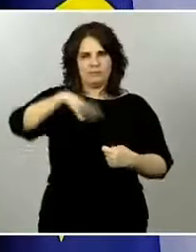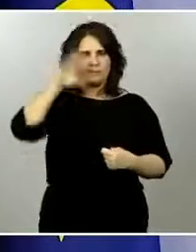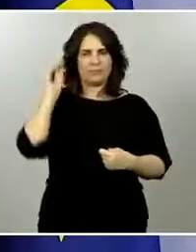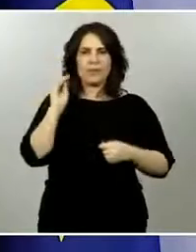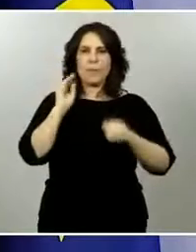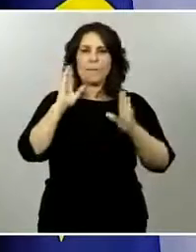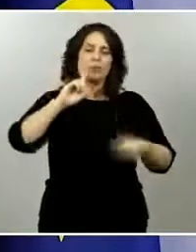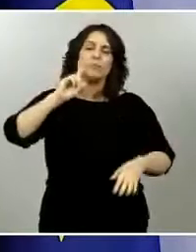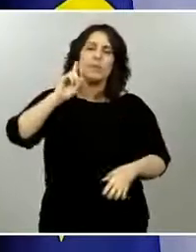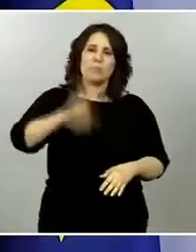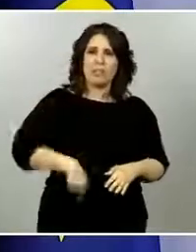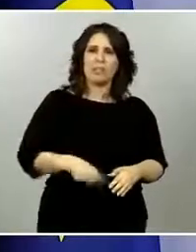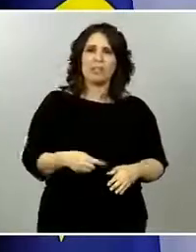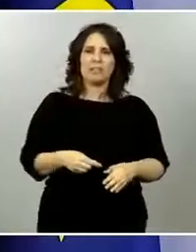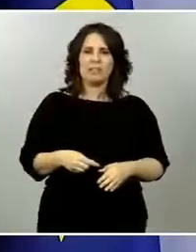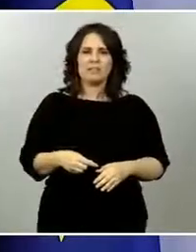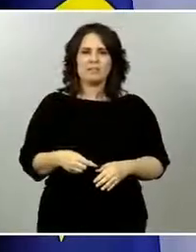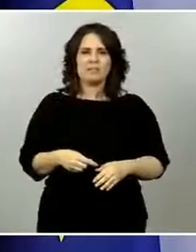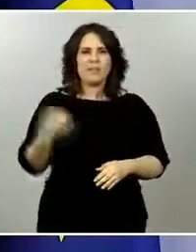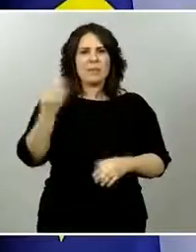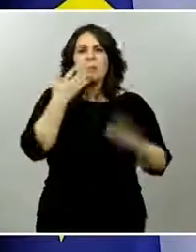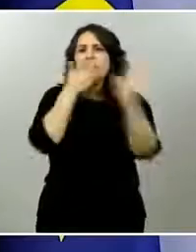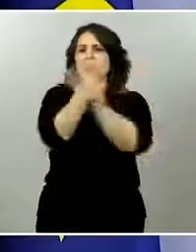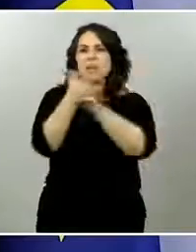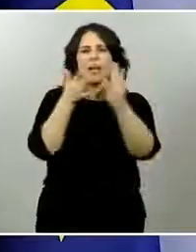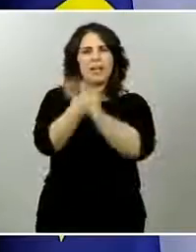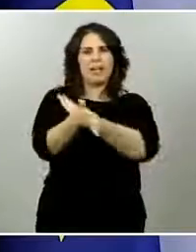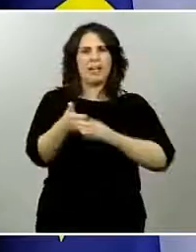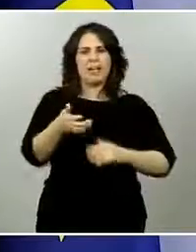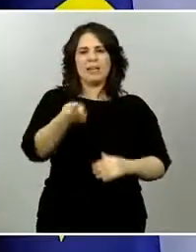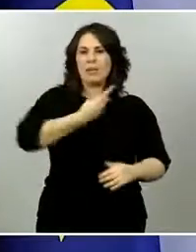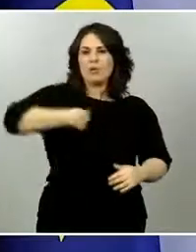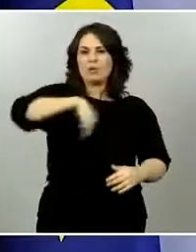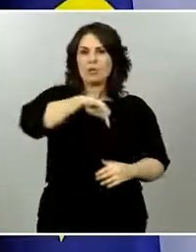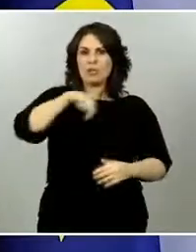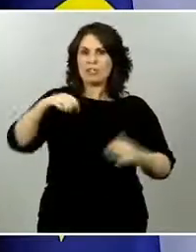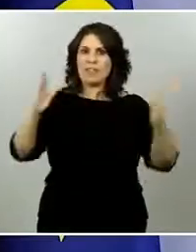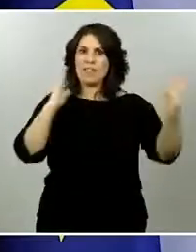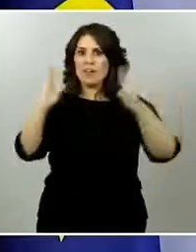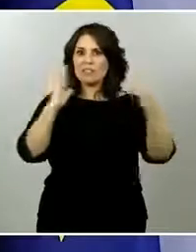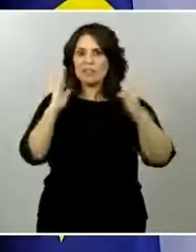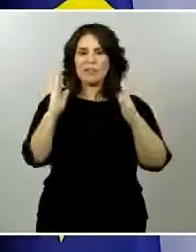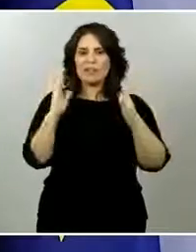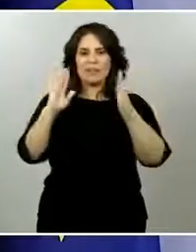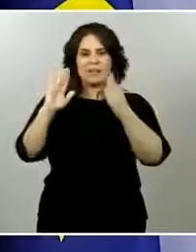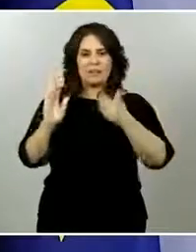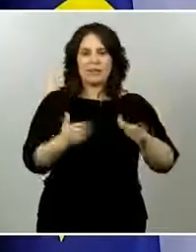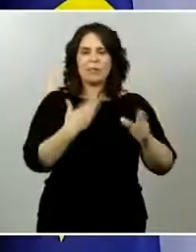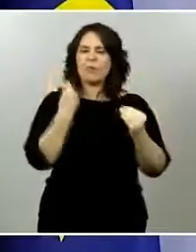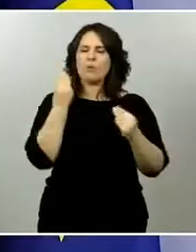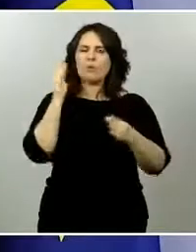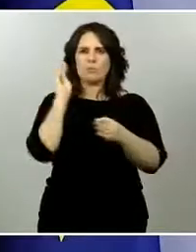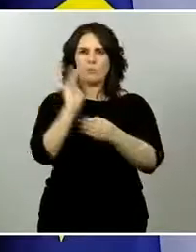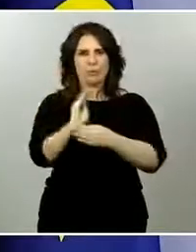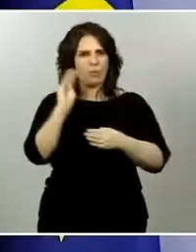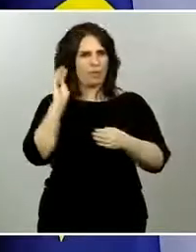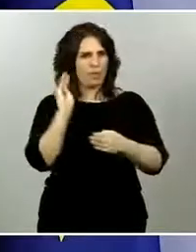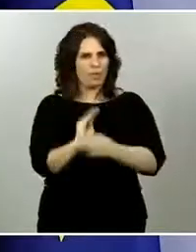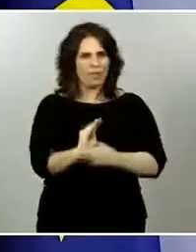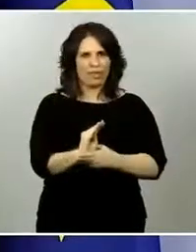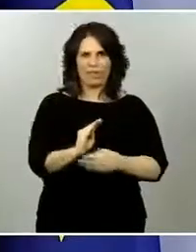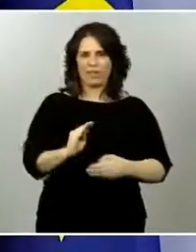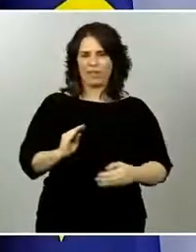saber en qué momento podrán reabrir sus negocios o retomar actividad profesional. Todo esto lo entendemos. Pero también me parece a mí que